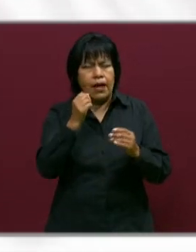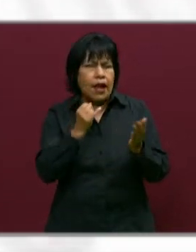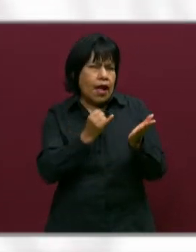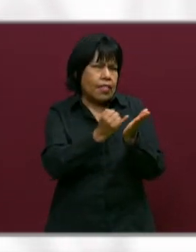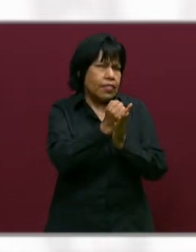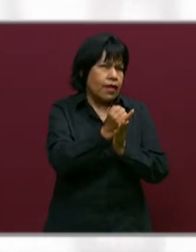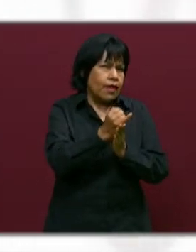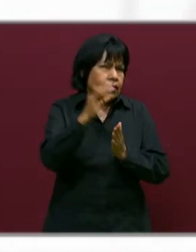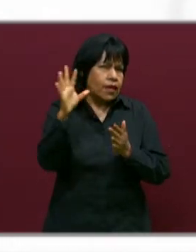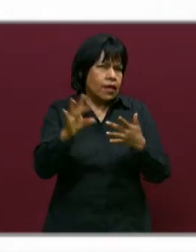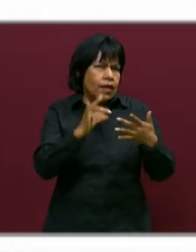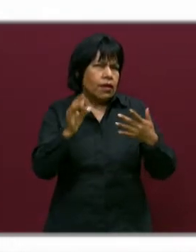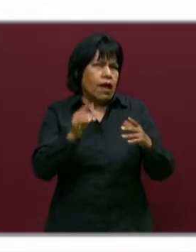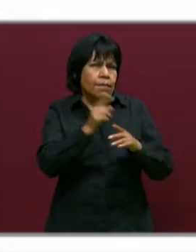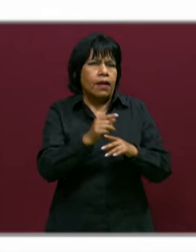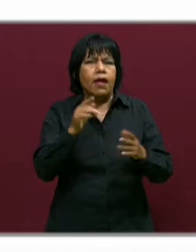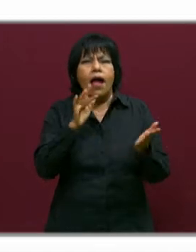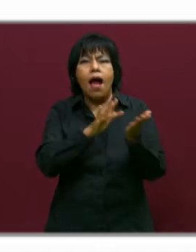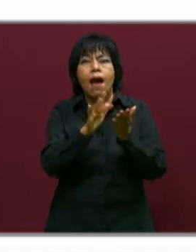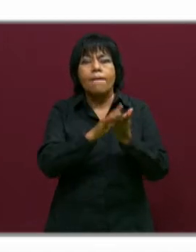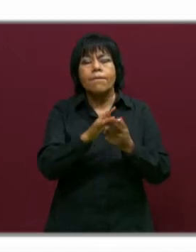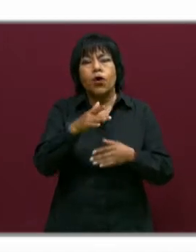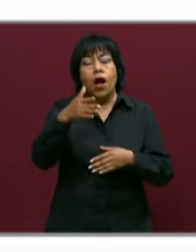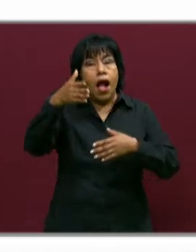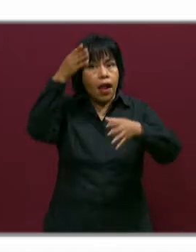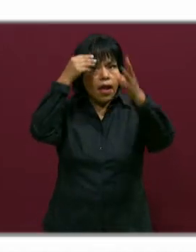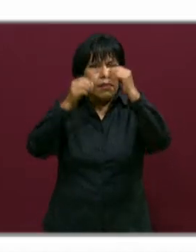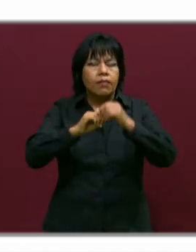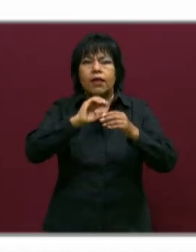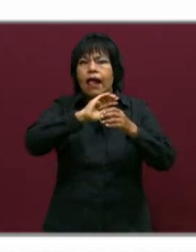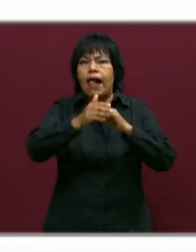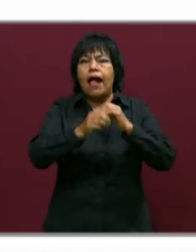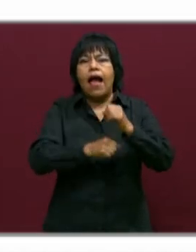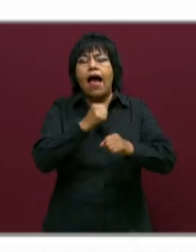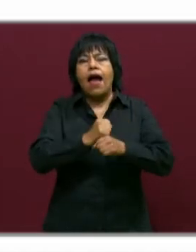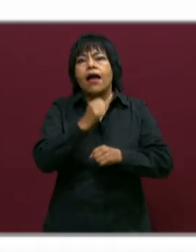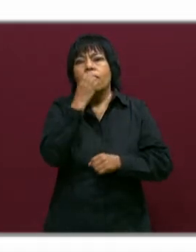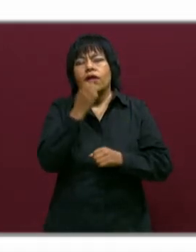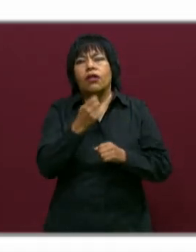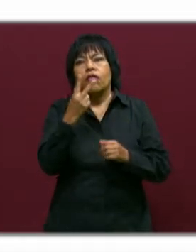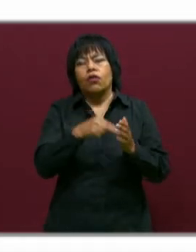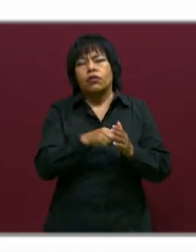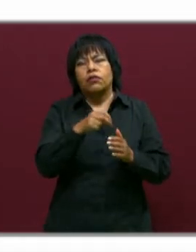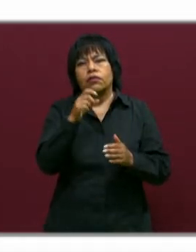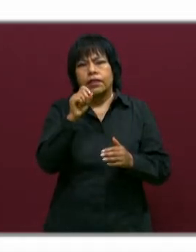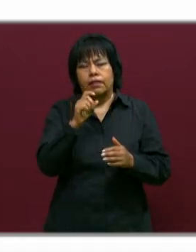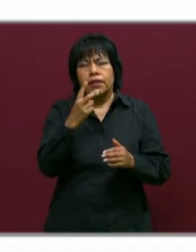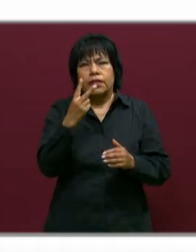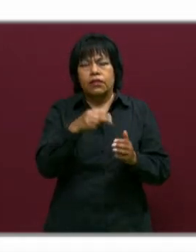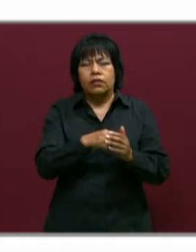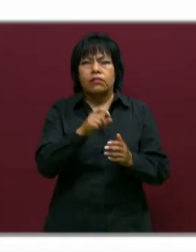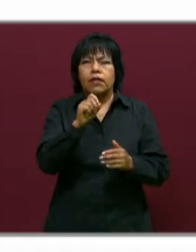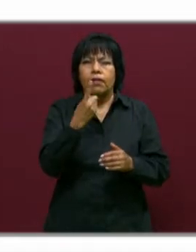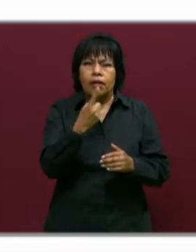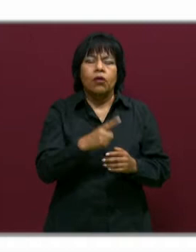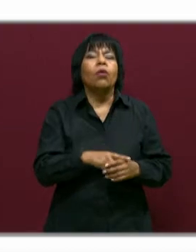pedagógicas para apoyar el aprendizaje de los alumnos rumbo al cierre del ciclo escolar 2020-2021.